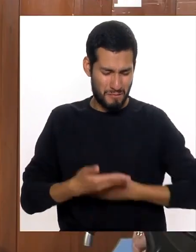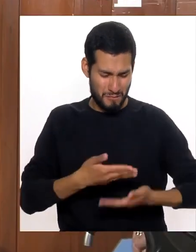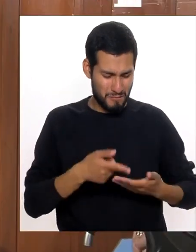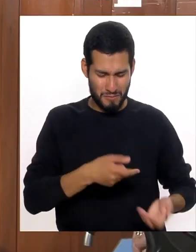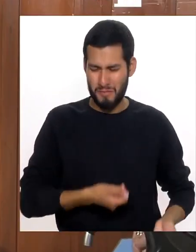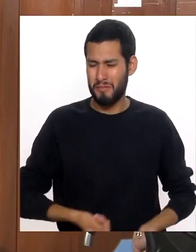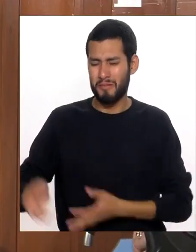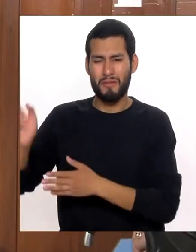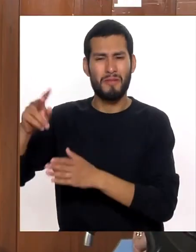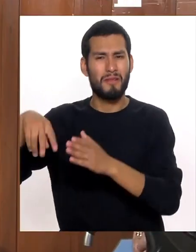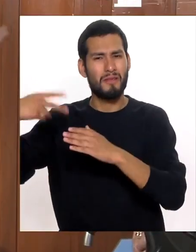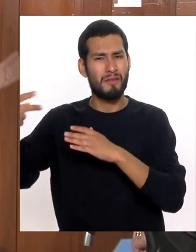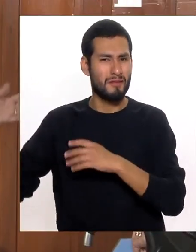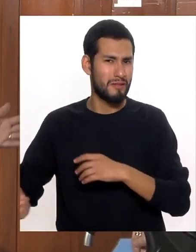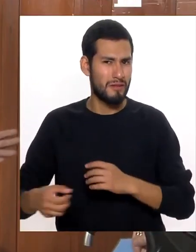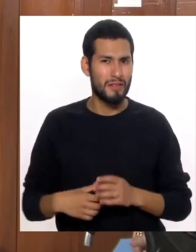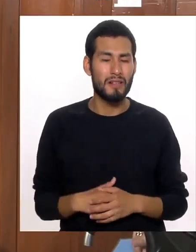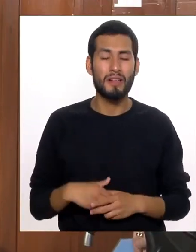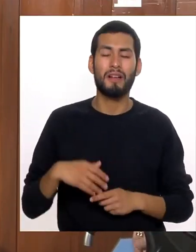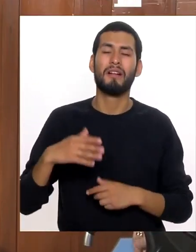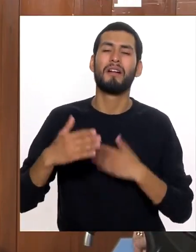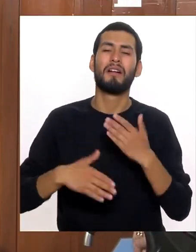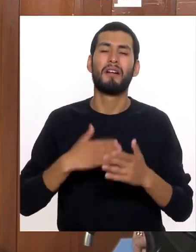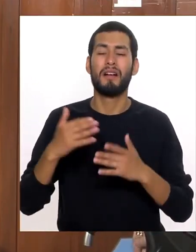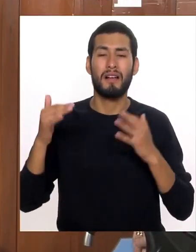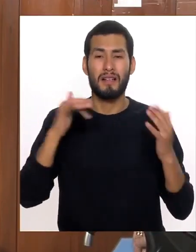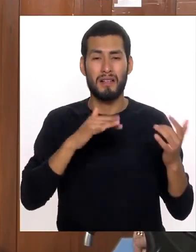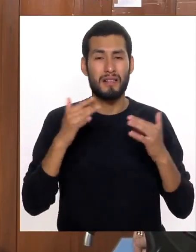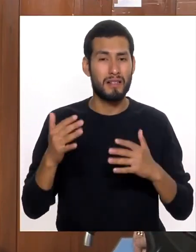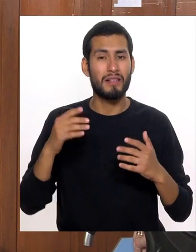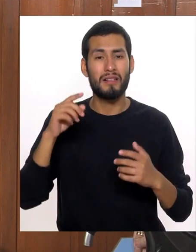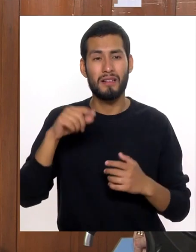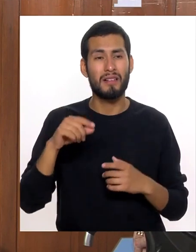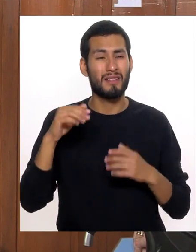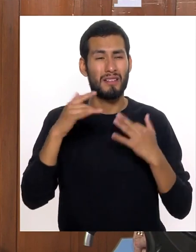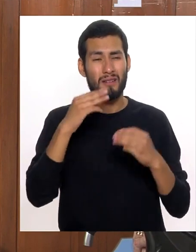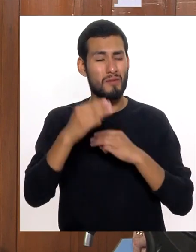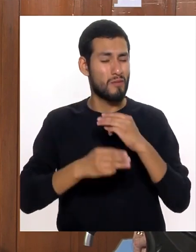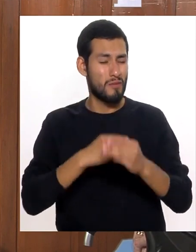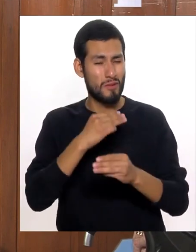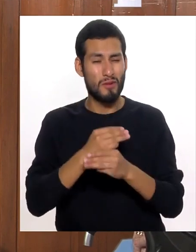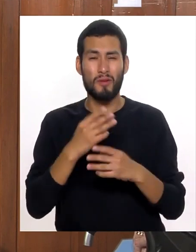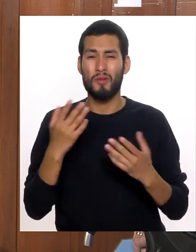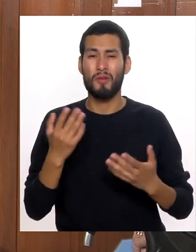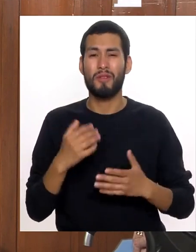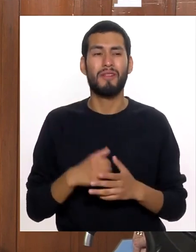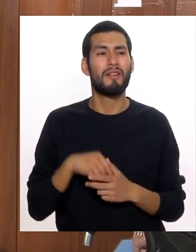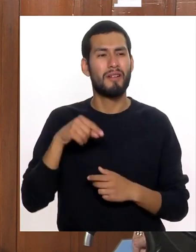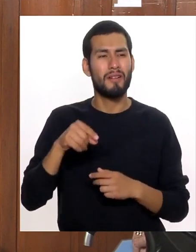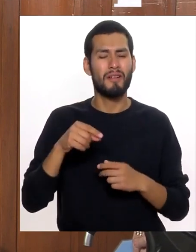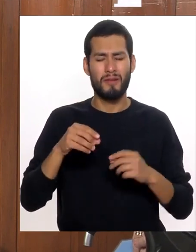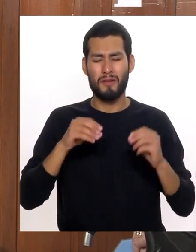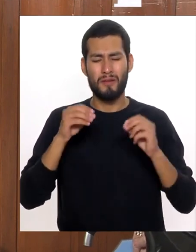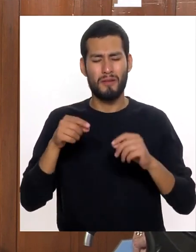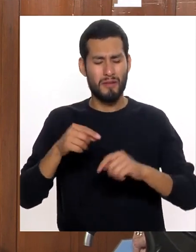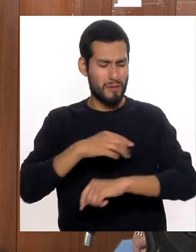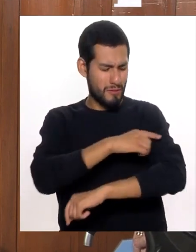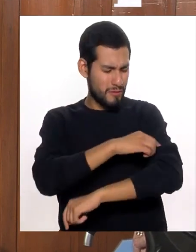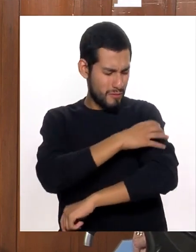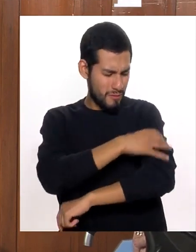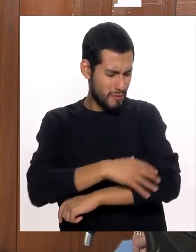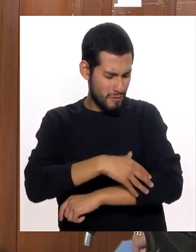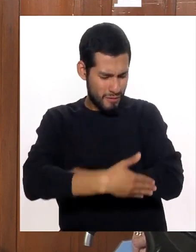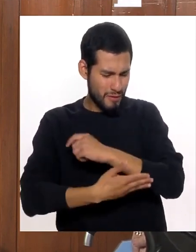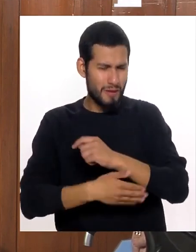personas Con discapacidad Los tiraban Por un abismo En la época De la guerra De las guerras mundiales Pues les ponían Su